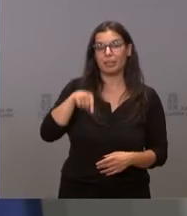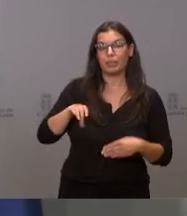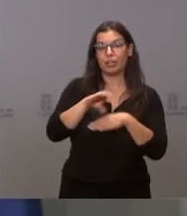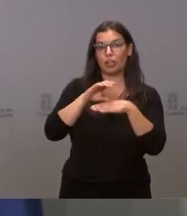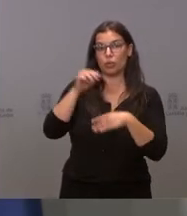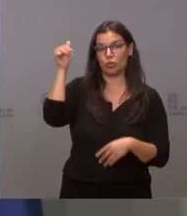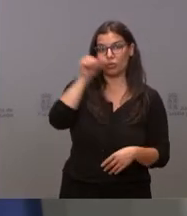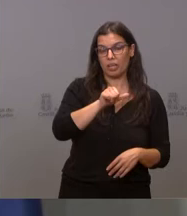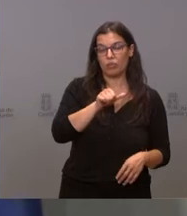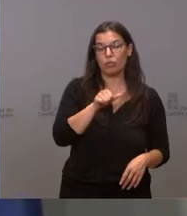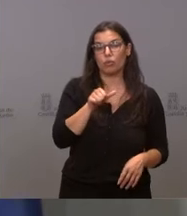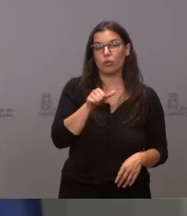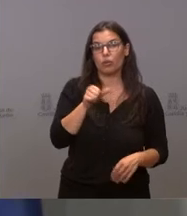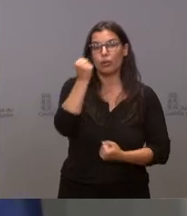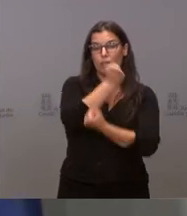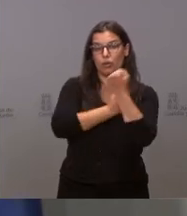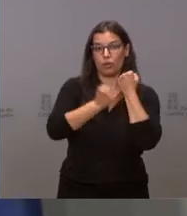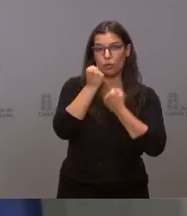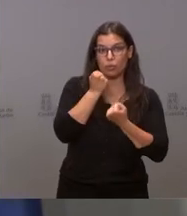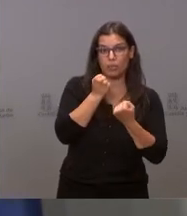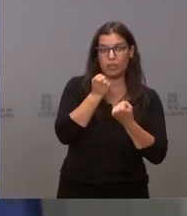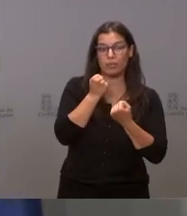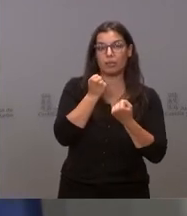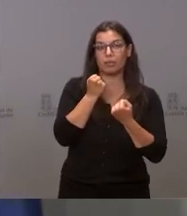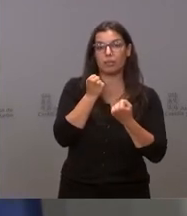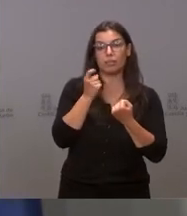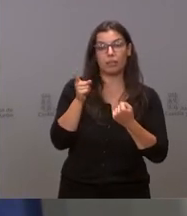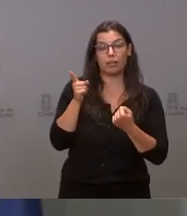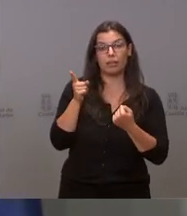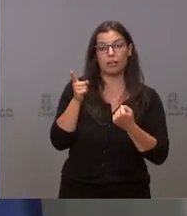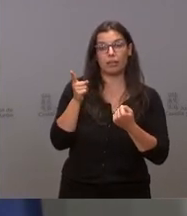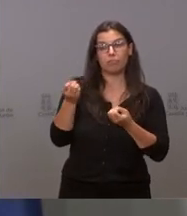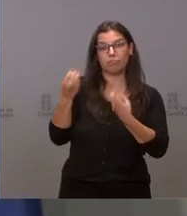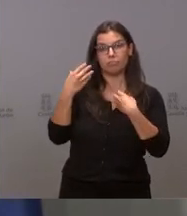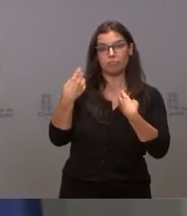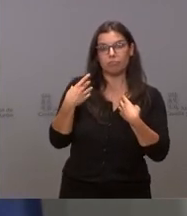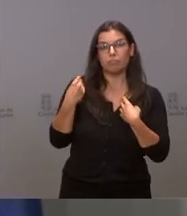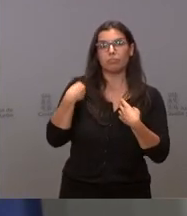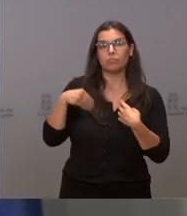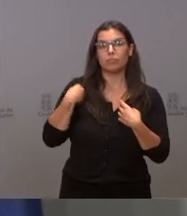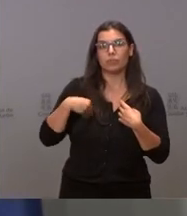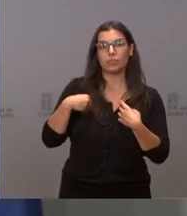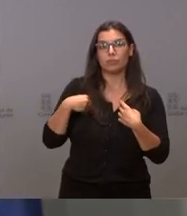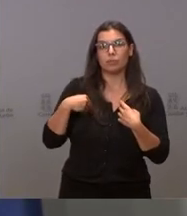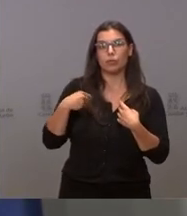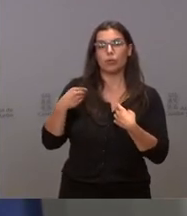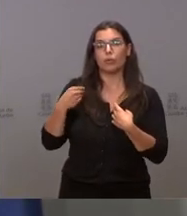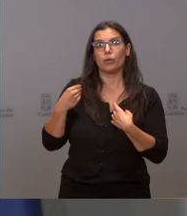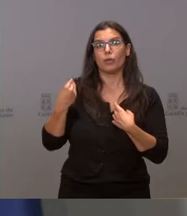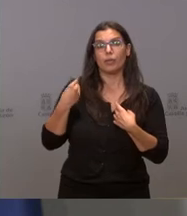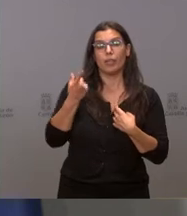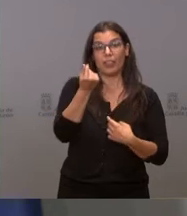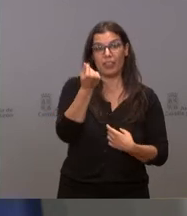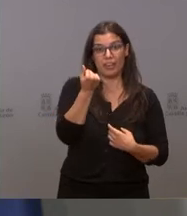de Economía nos ha informado sobre la no devolución aún de las